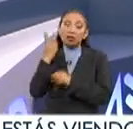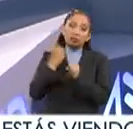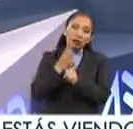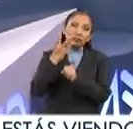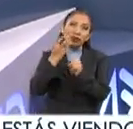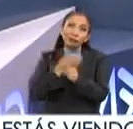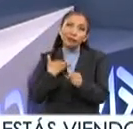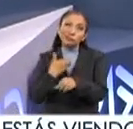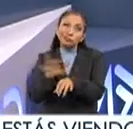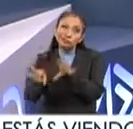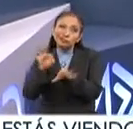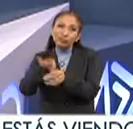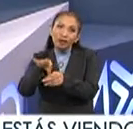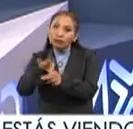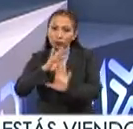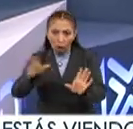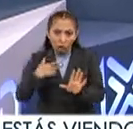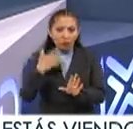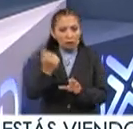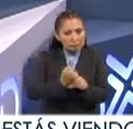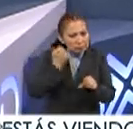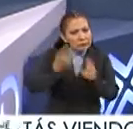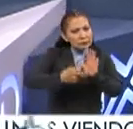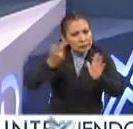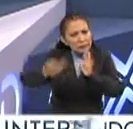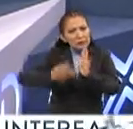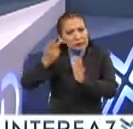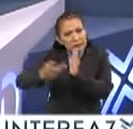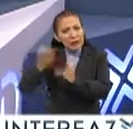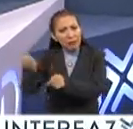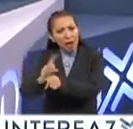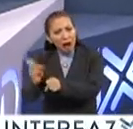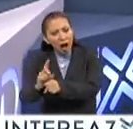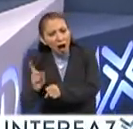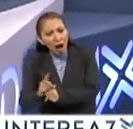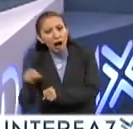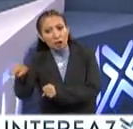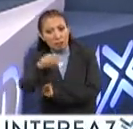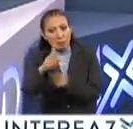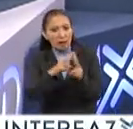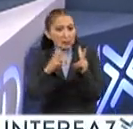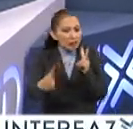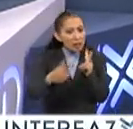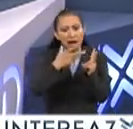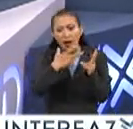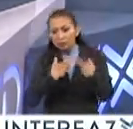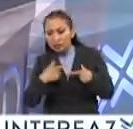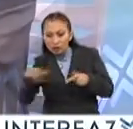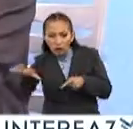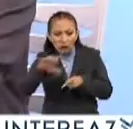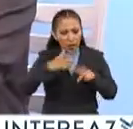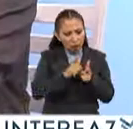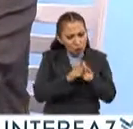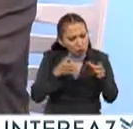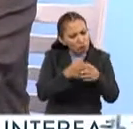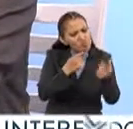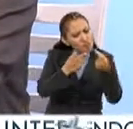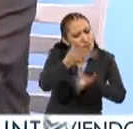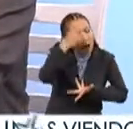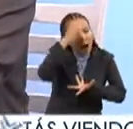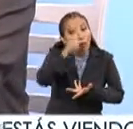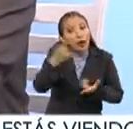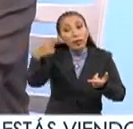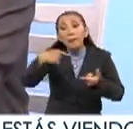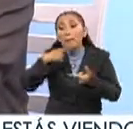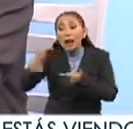tres años en el proceso electoral, sino que son ejercicios de día a día en el cual, pues, las vecinas, los vecinos, tienen que agruparse, tienen que colegiarse